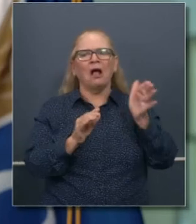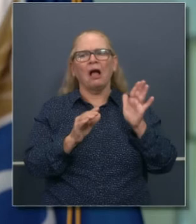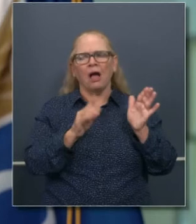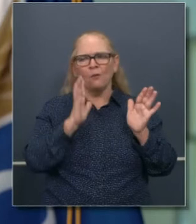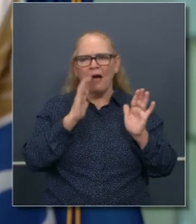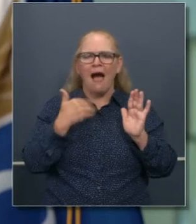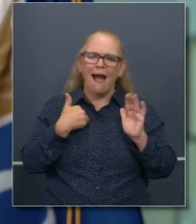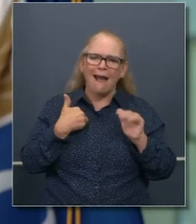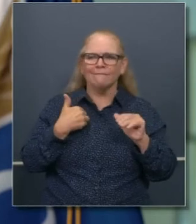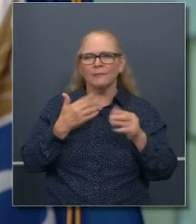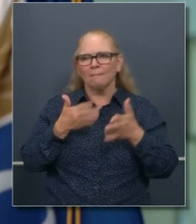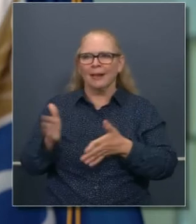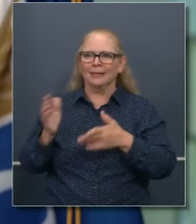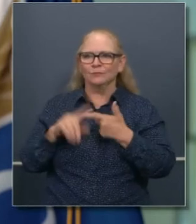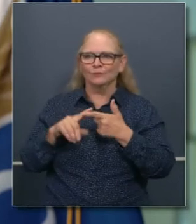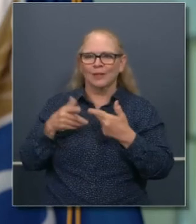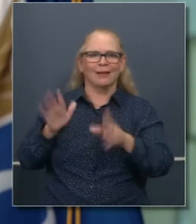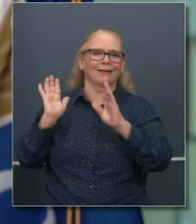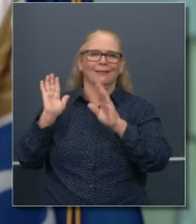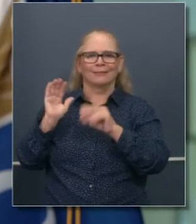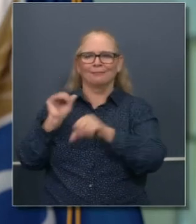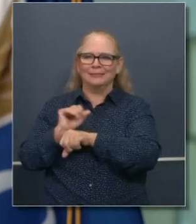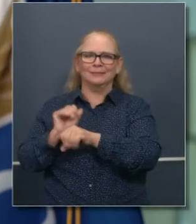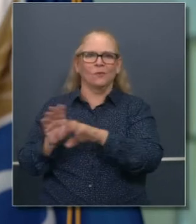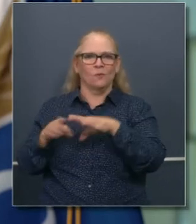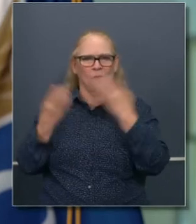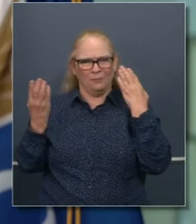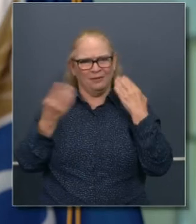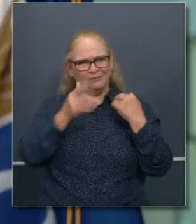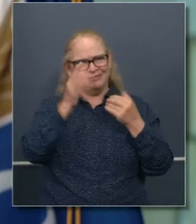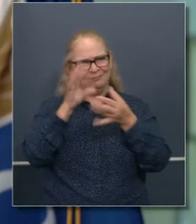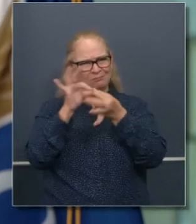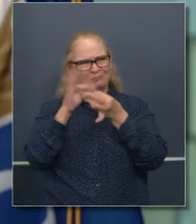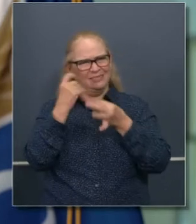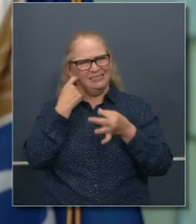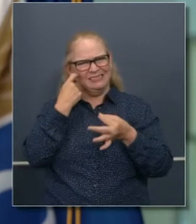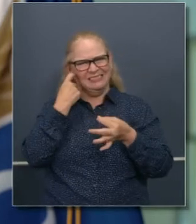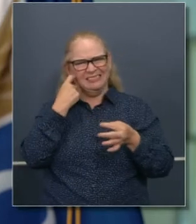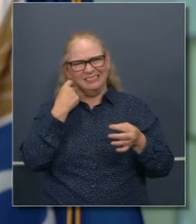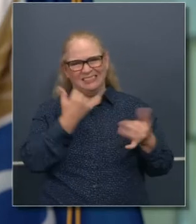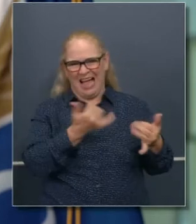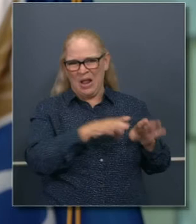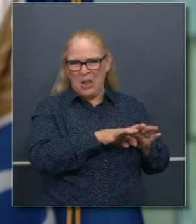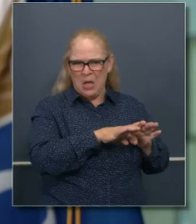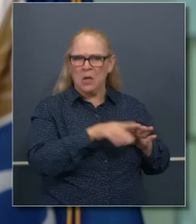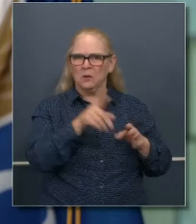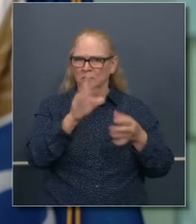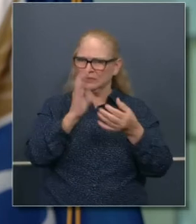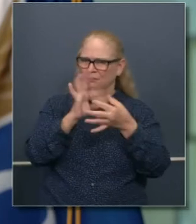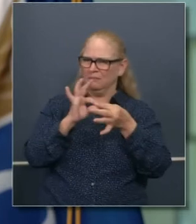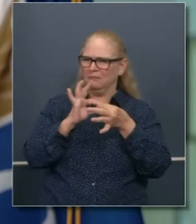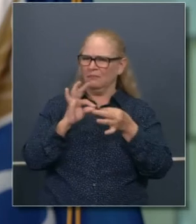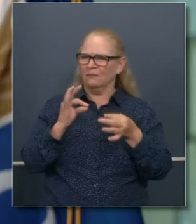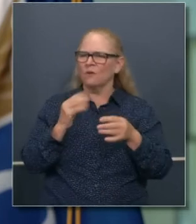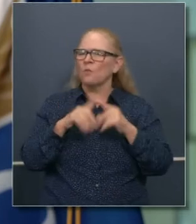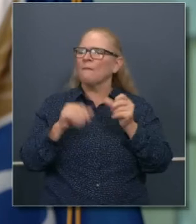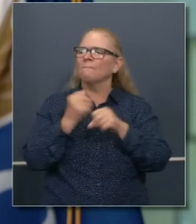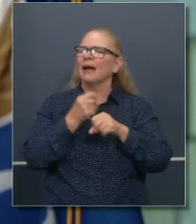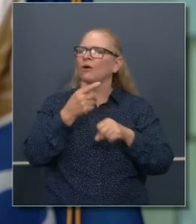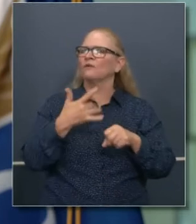plan para reabrir los negocios que han sido obligados a cerrar nuevamente por la segunda vez, por las